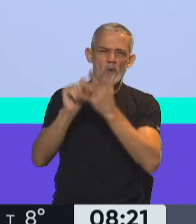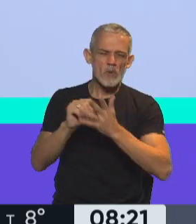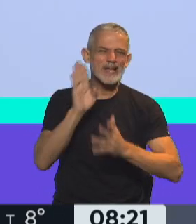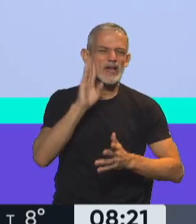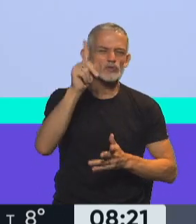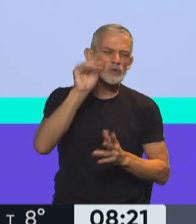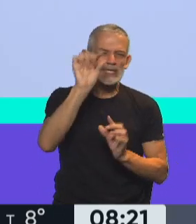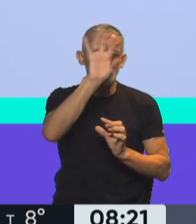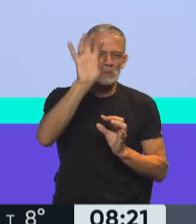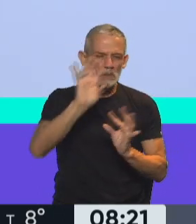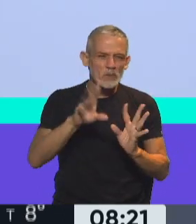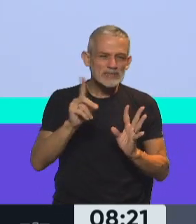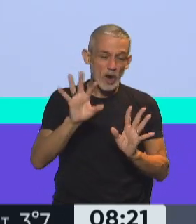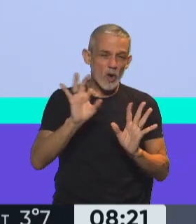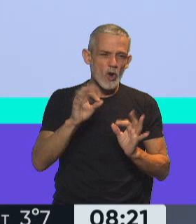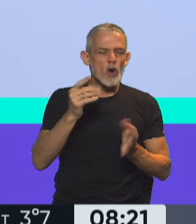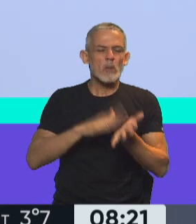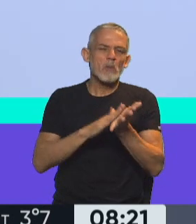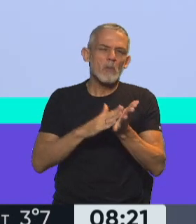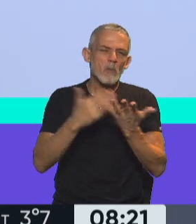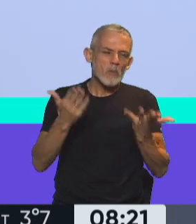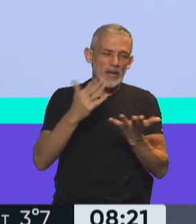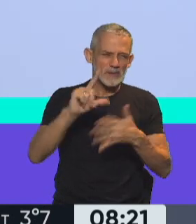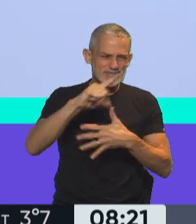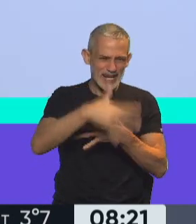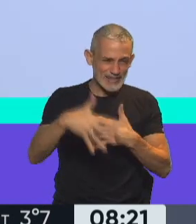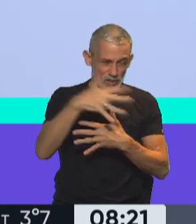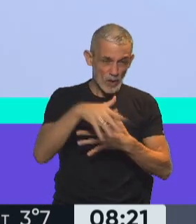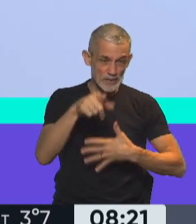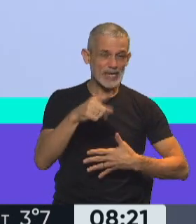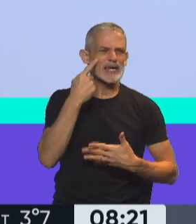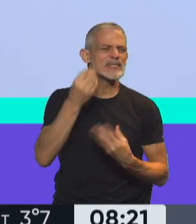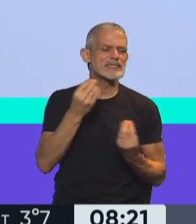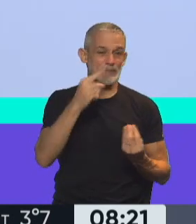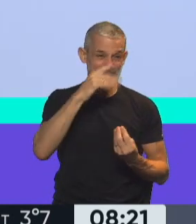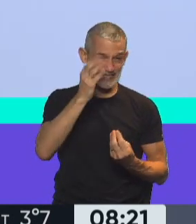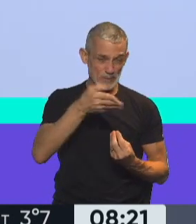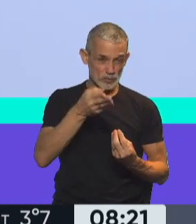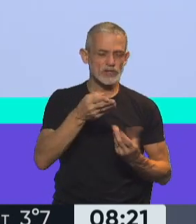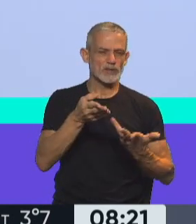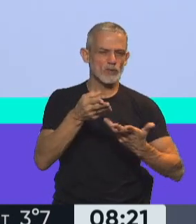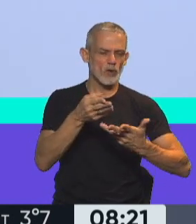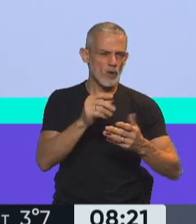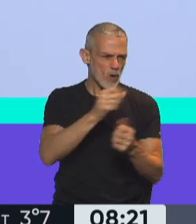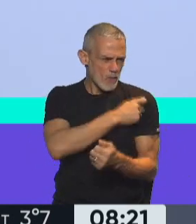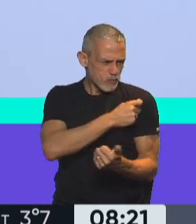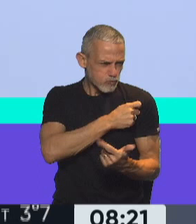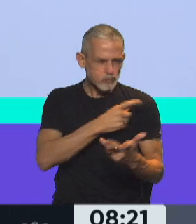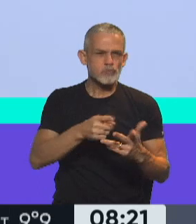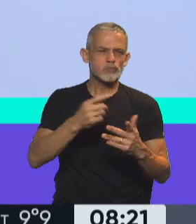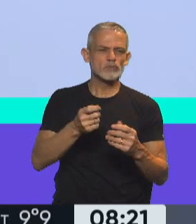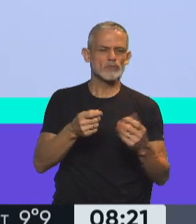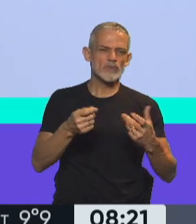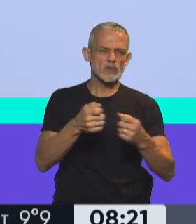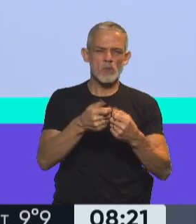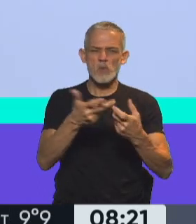de Estados Unidos, alguna experiencia nacional, incluso también latinoamericana, lo que se ve es que los casos quiebran en su cantidad,